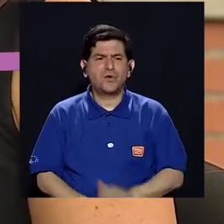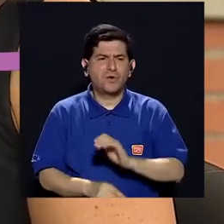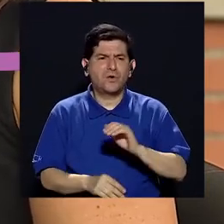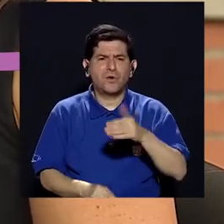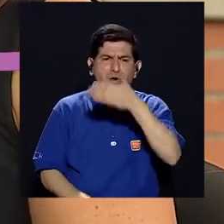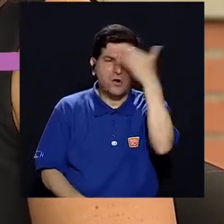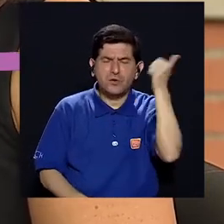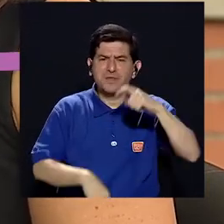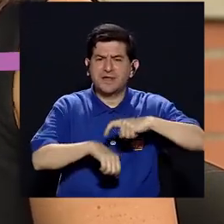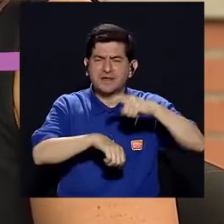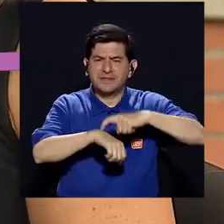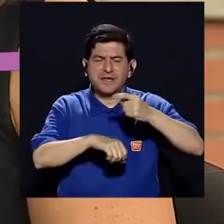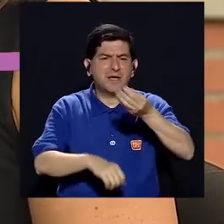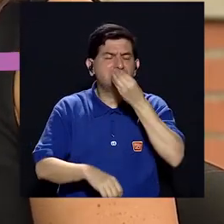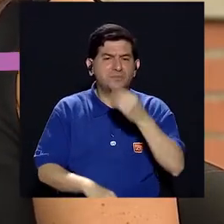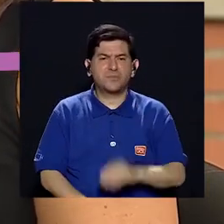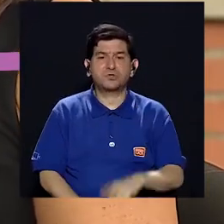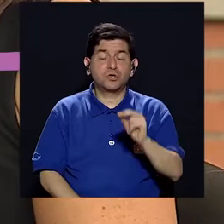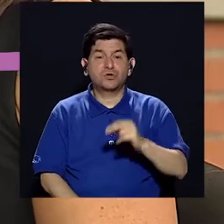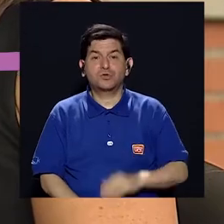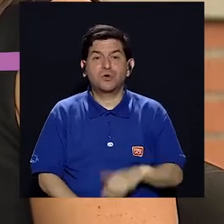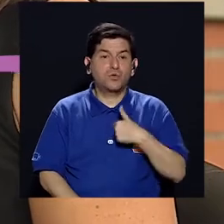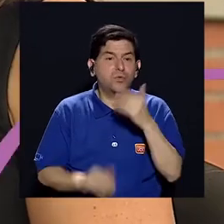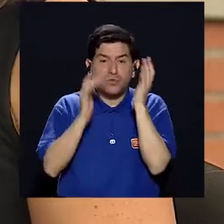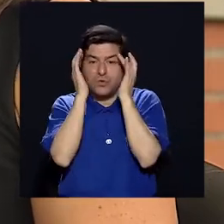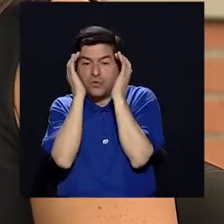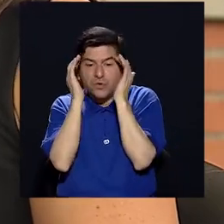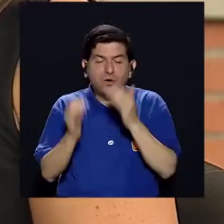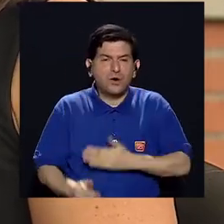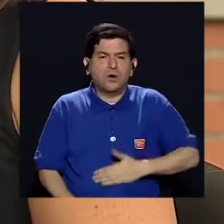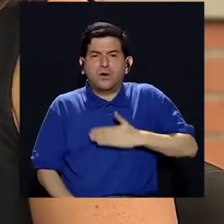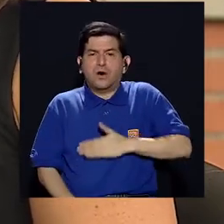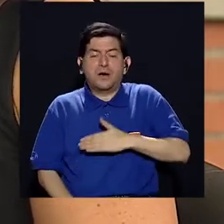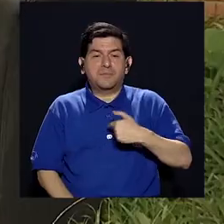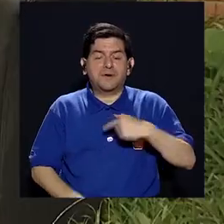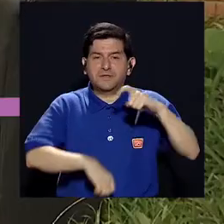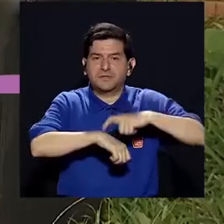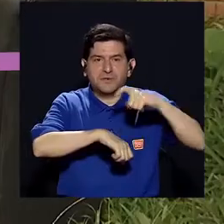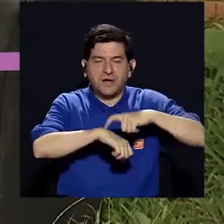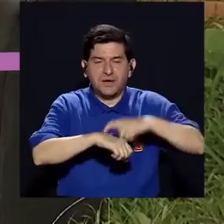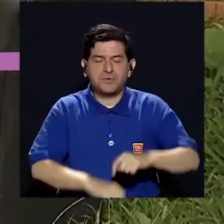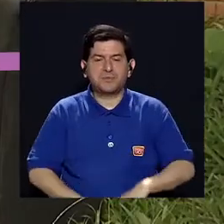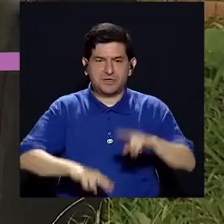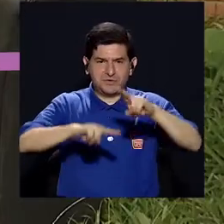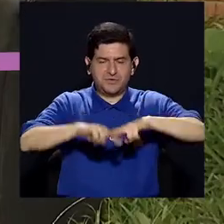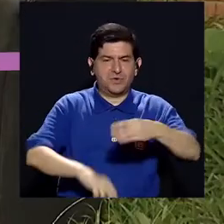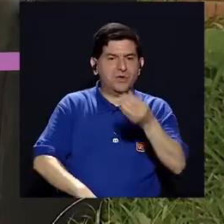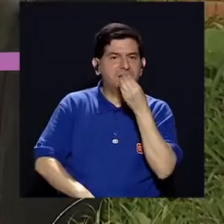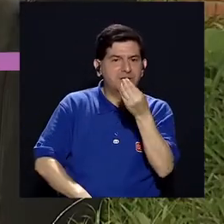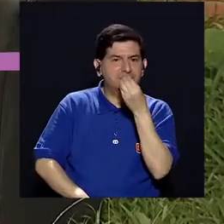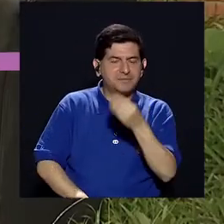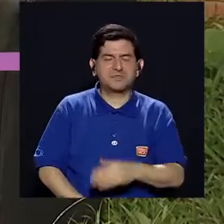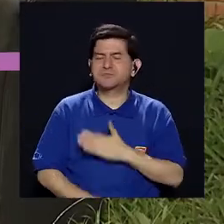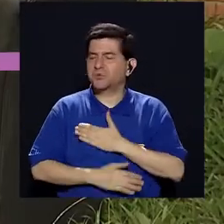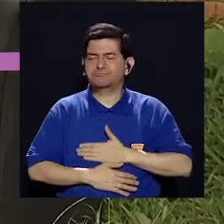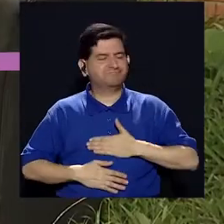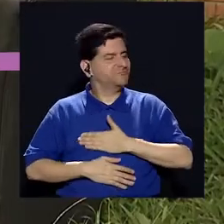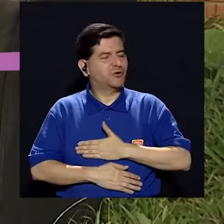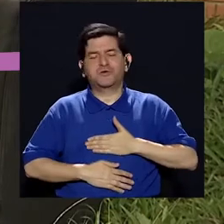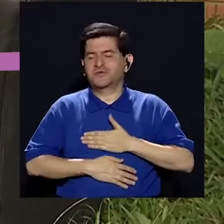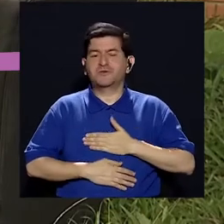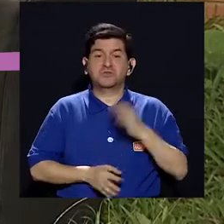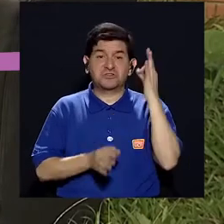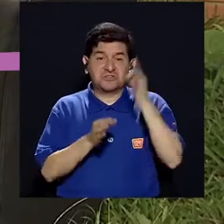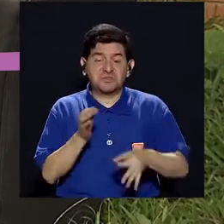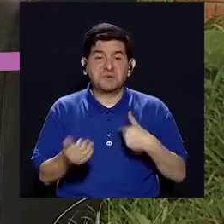tiempos de comida es por un tema de no llegar con tanta ansiedad y con tanta hambre que yo a la hora de sentarme a comer no voy a